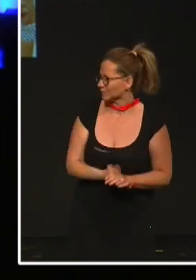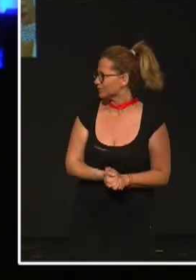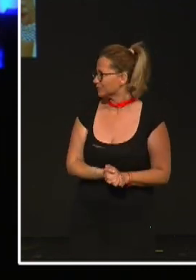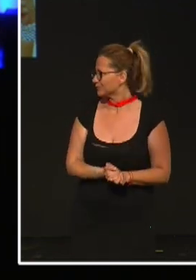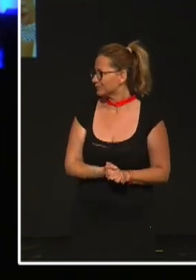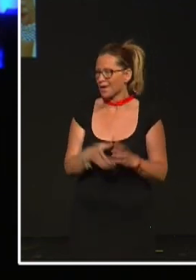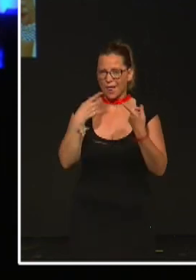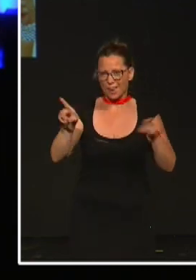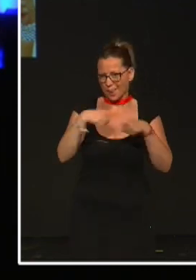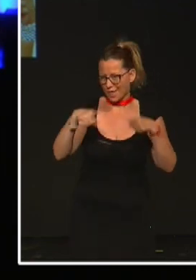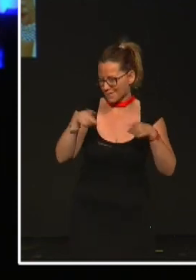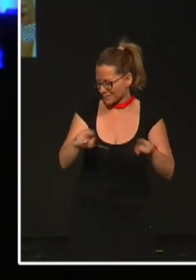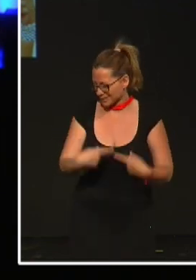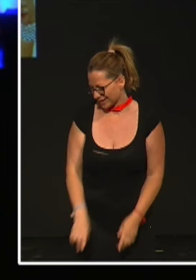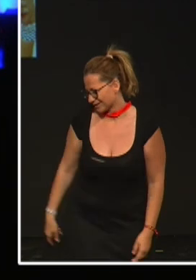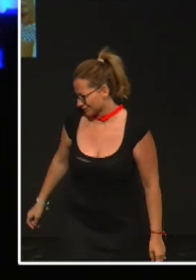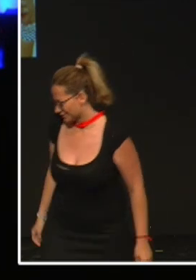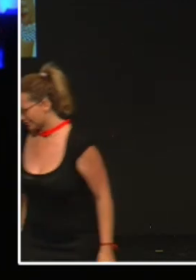Chocolatero.